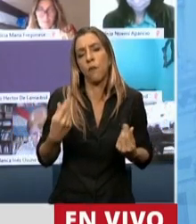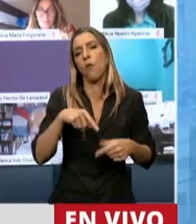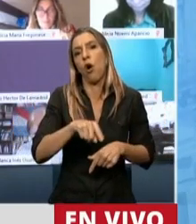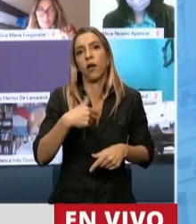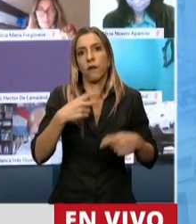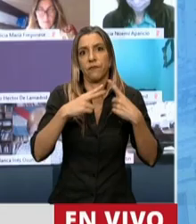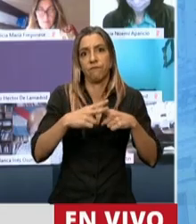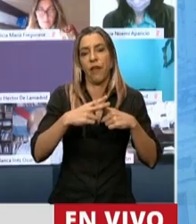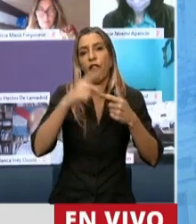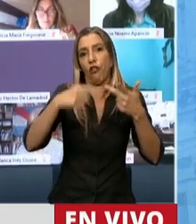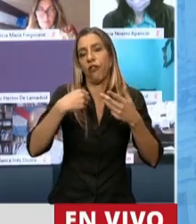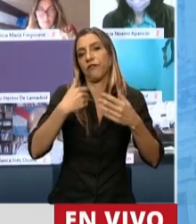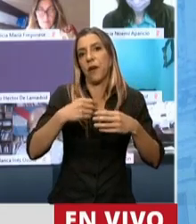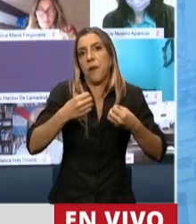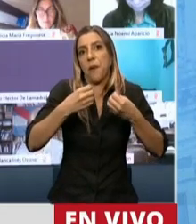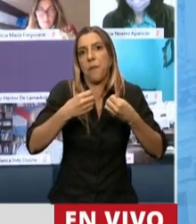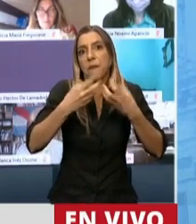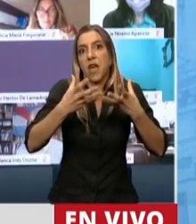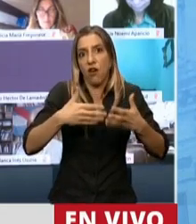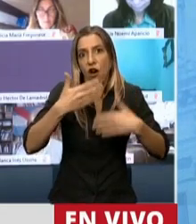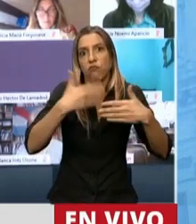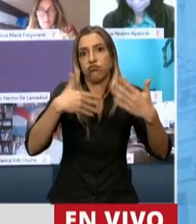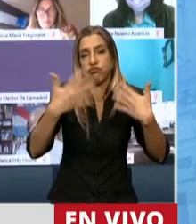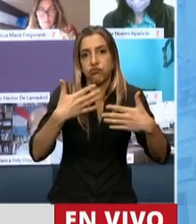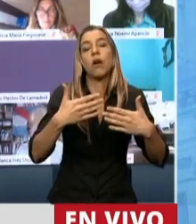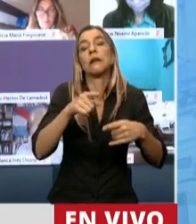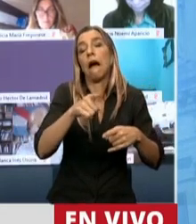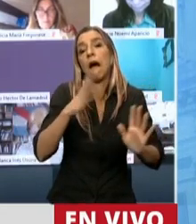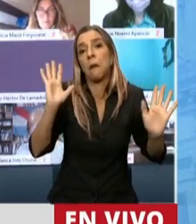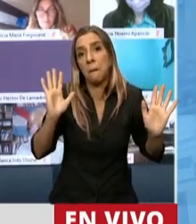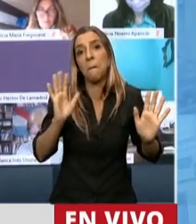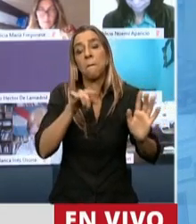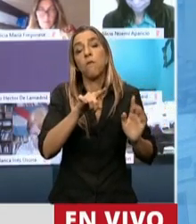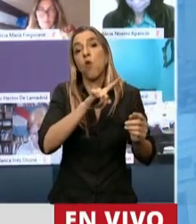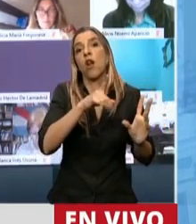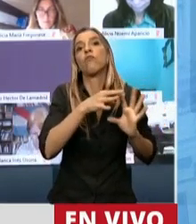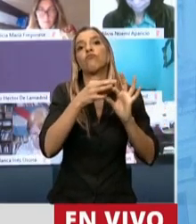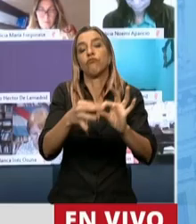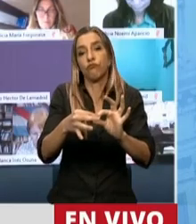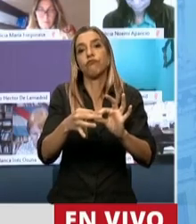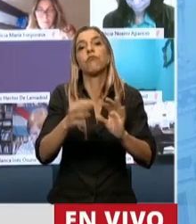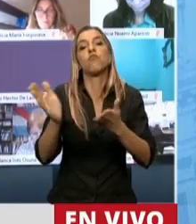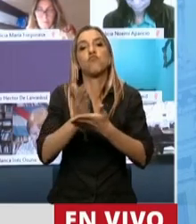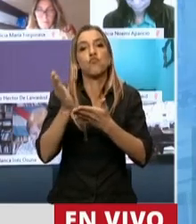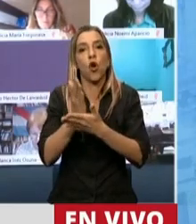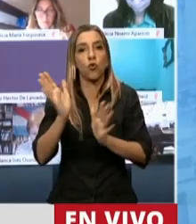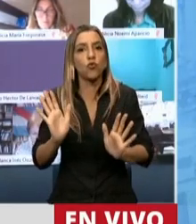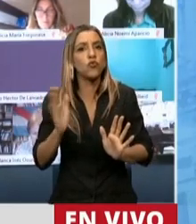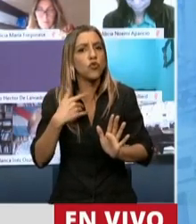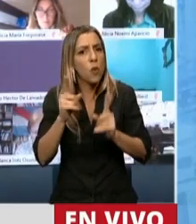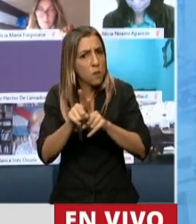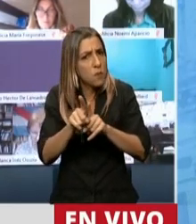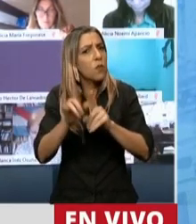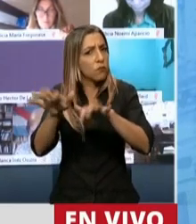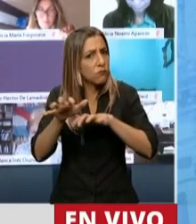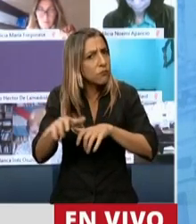tecnológica que debería darse en la Argentina e impulsarse a full, mejoraría además las otras cadenas productivas, incluyendo la agro, incluyendo la industria